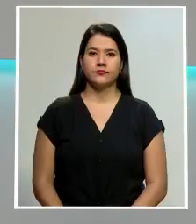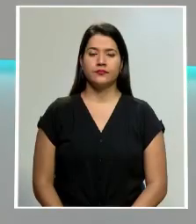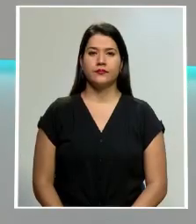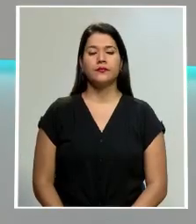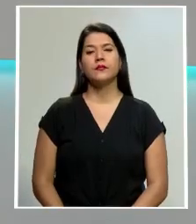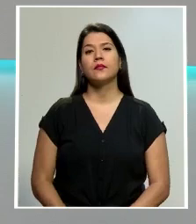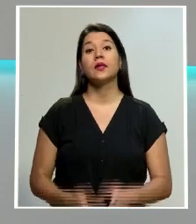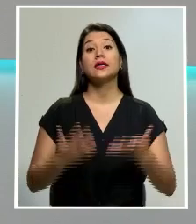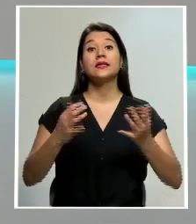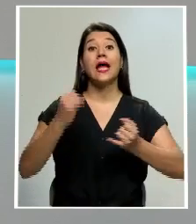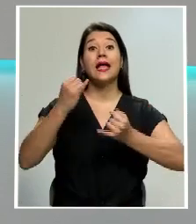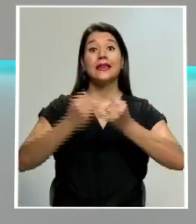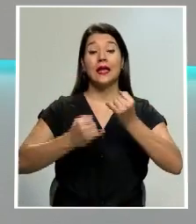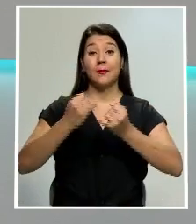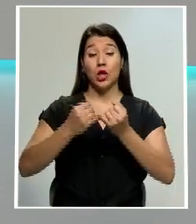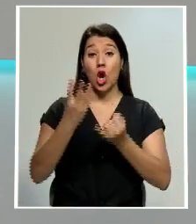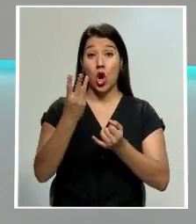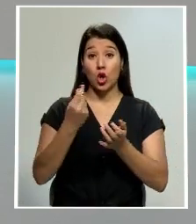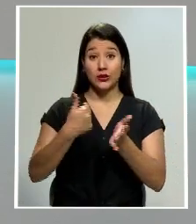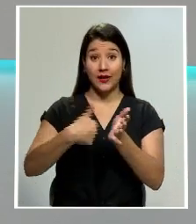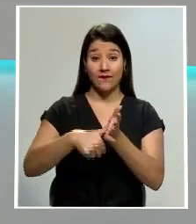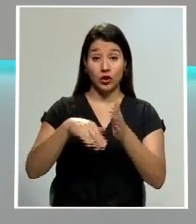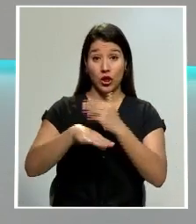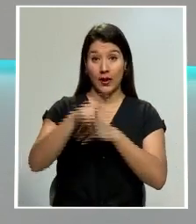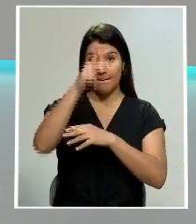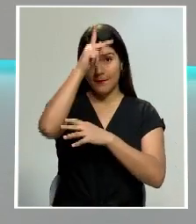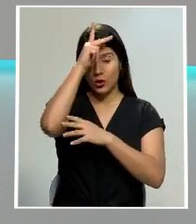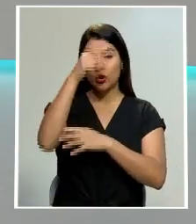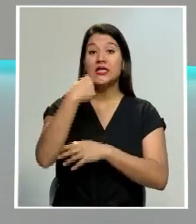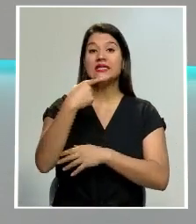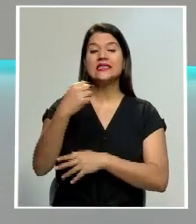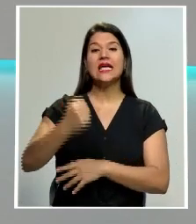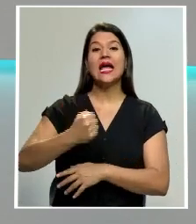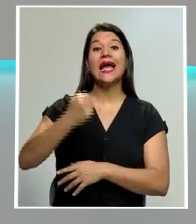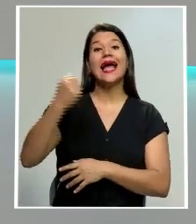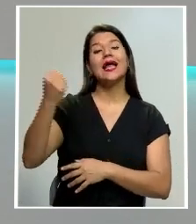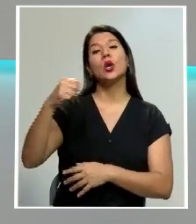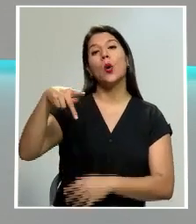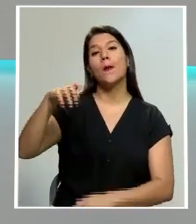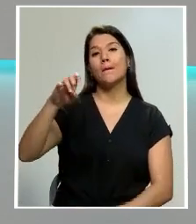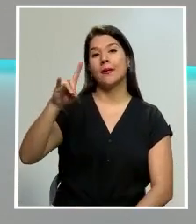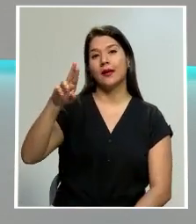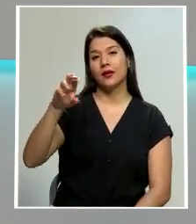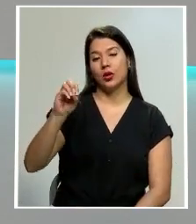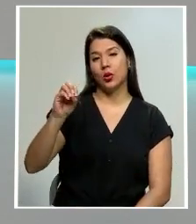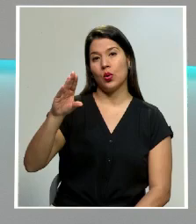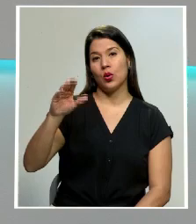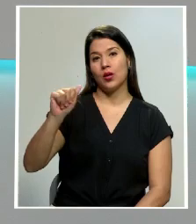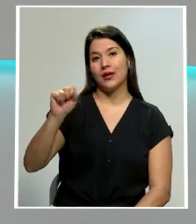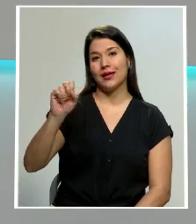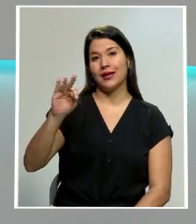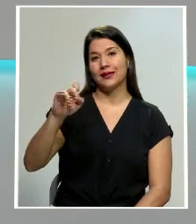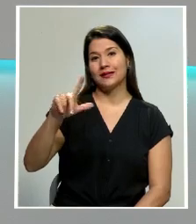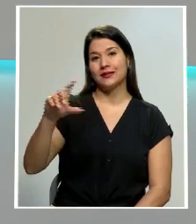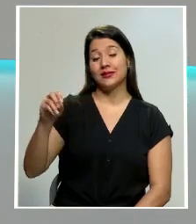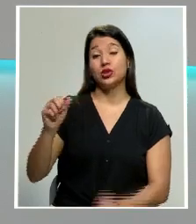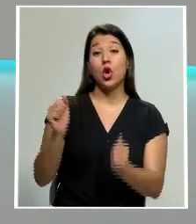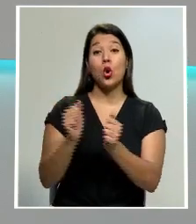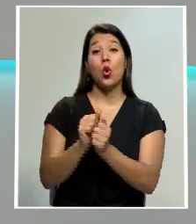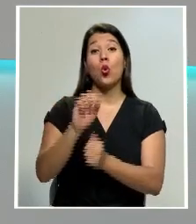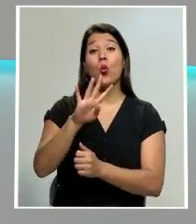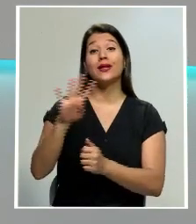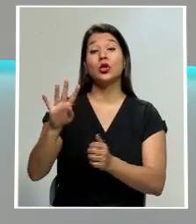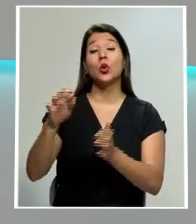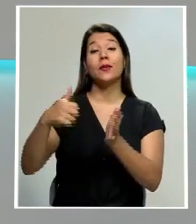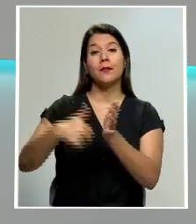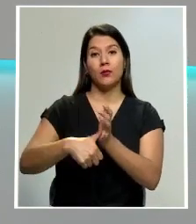Tras concluir el escrutinio de votos en Perú se confirmó la ventaja del izquierdista Pedro Castillo con 44 mil votos contra la derechista